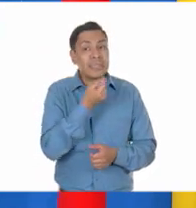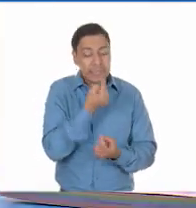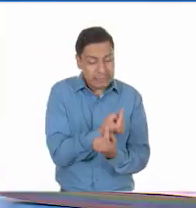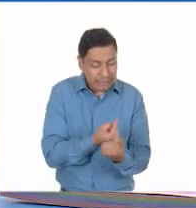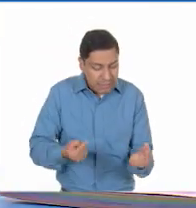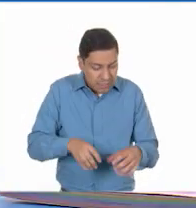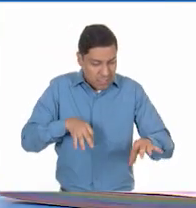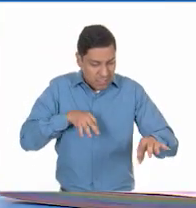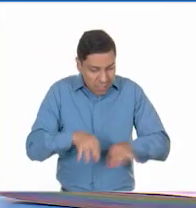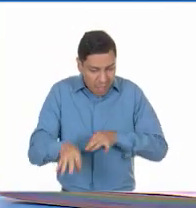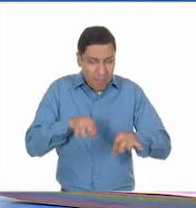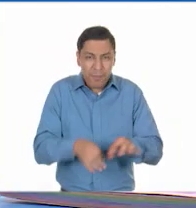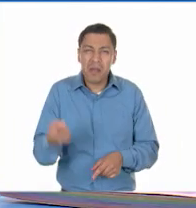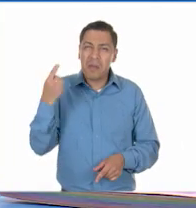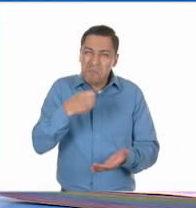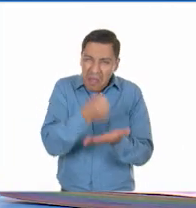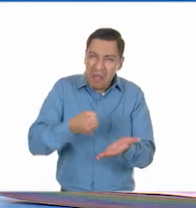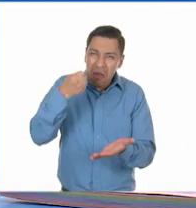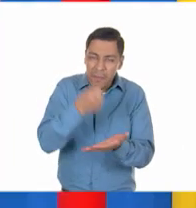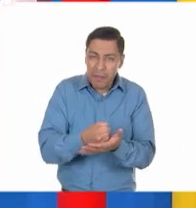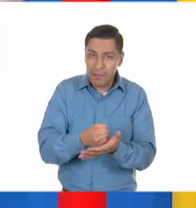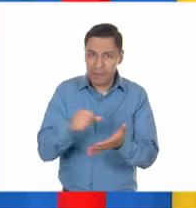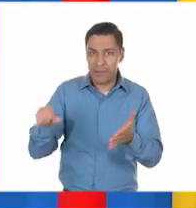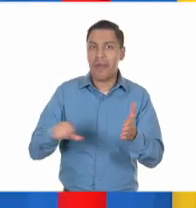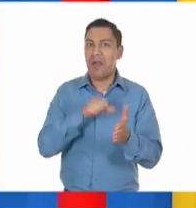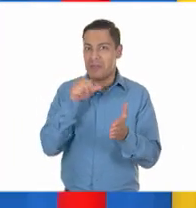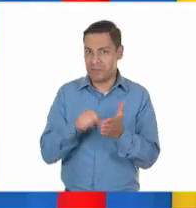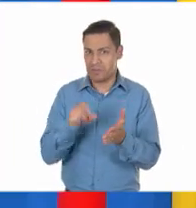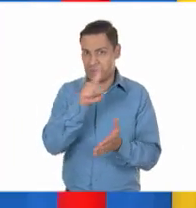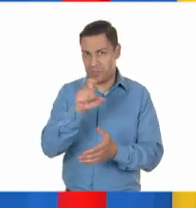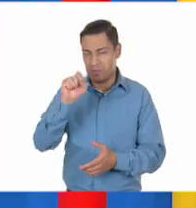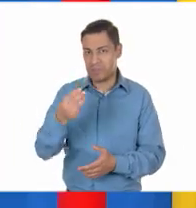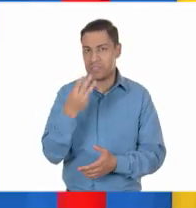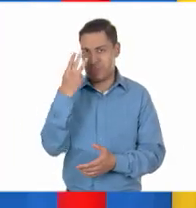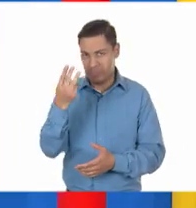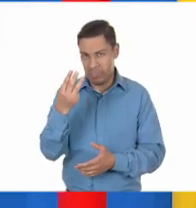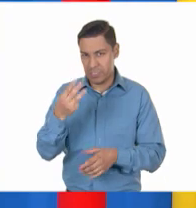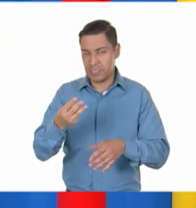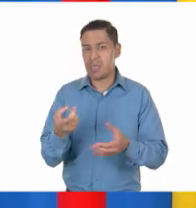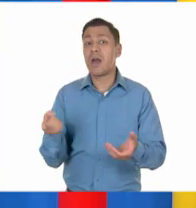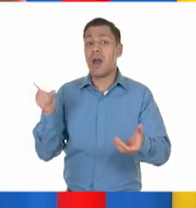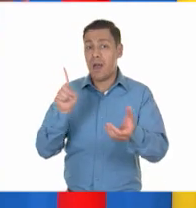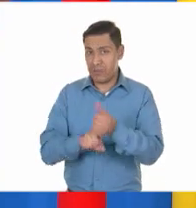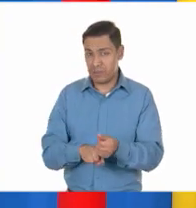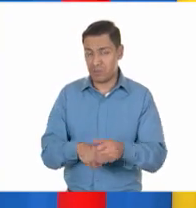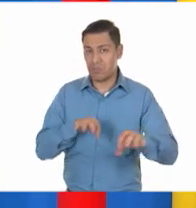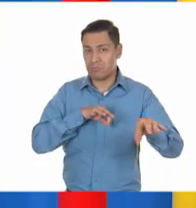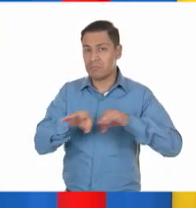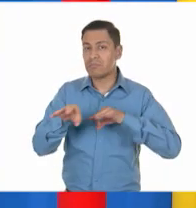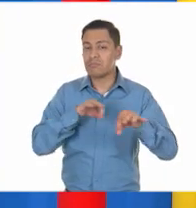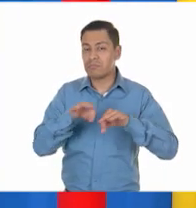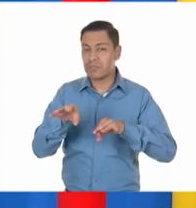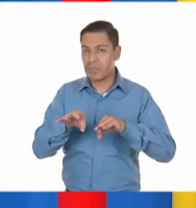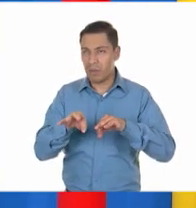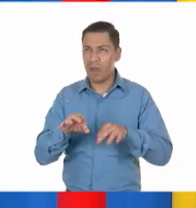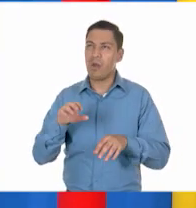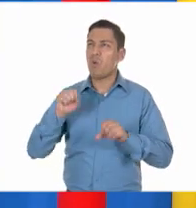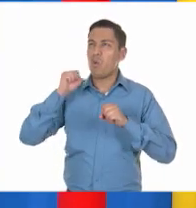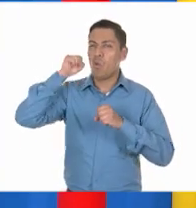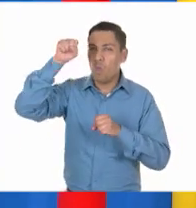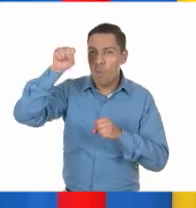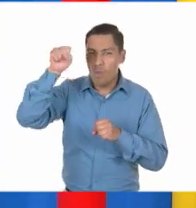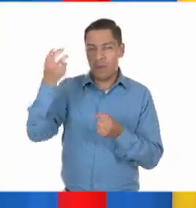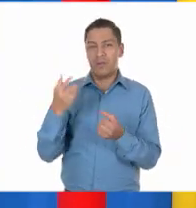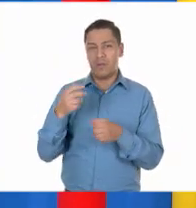Así que en el artículo 123, además de establecer los derechos laborales básicos de los que ya hablamos, la huelga, la jornada